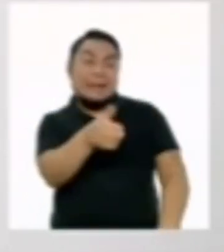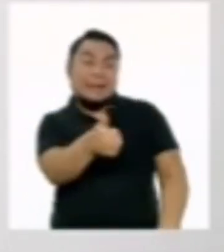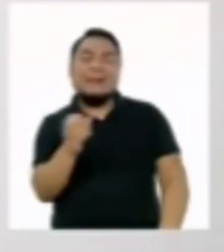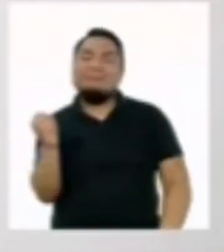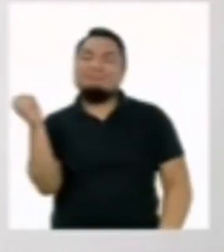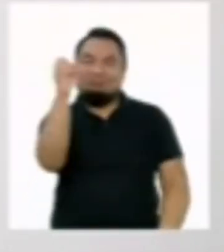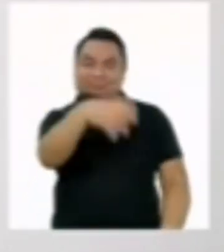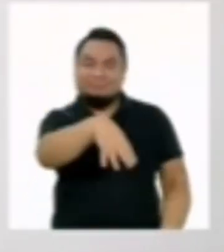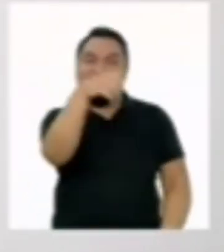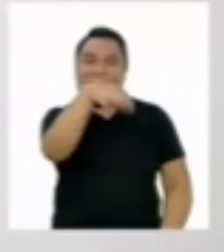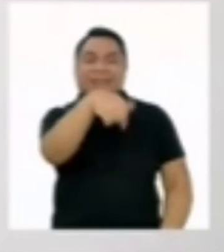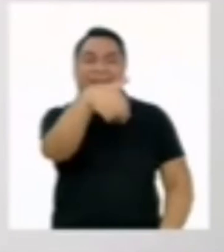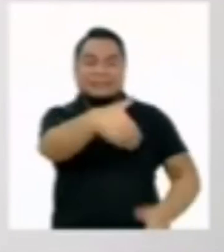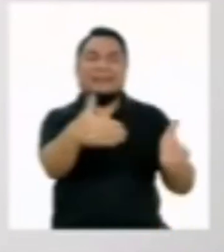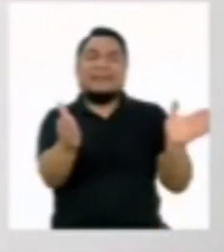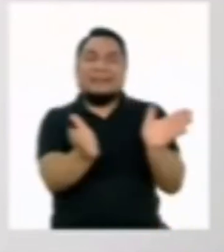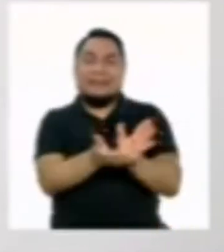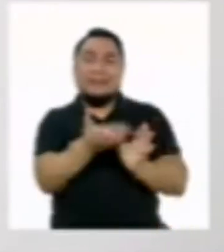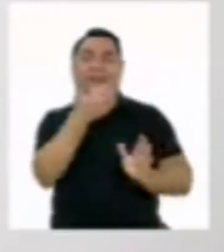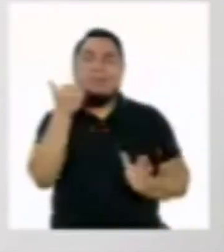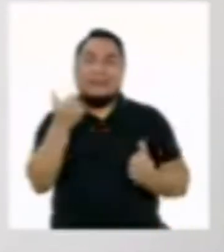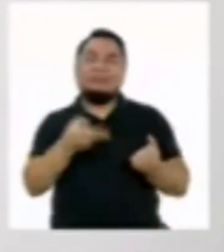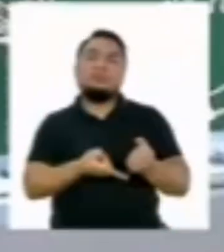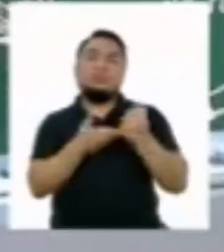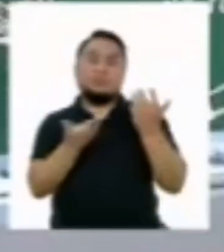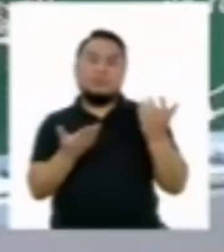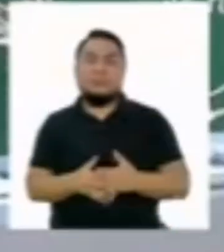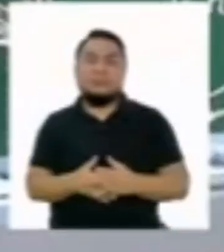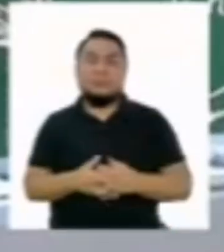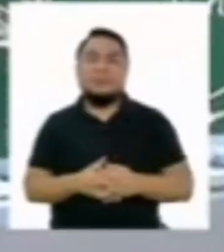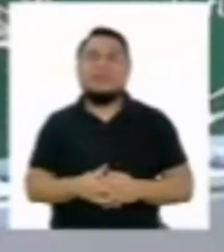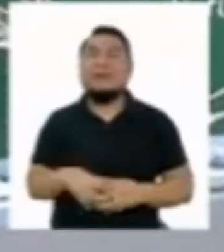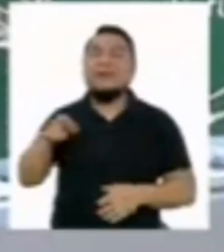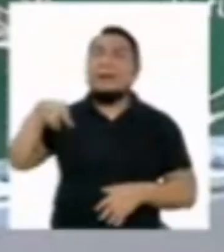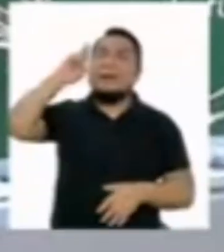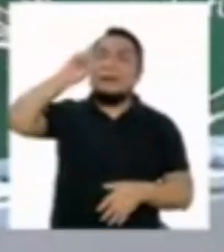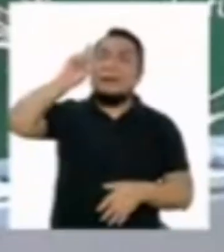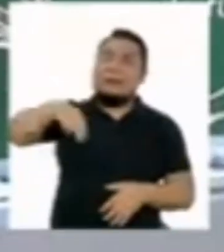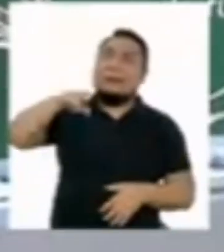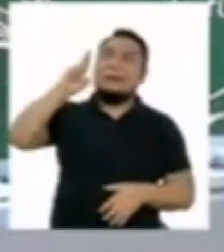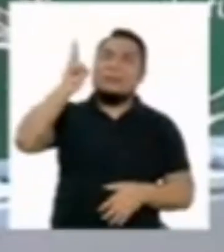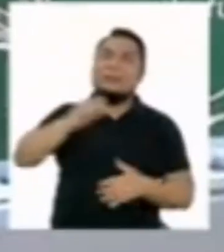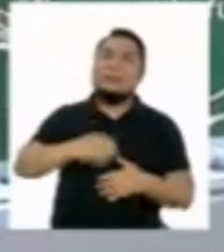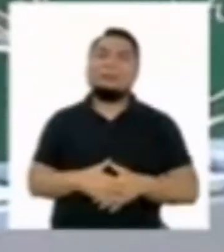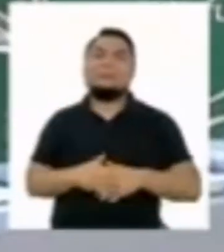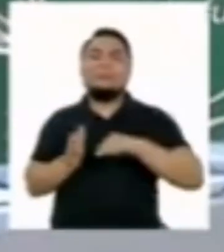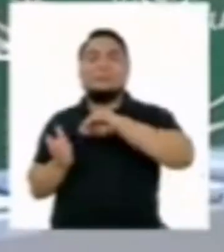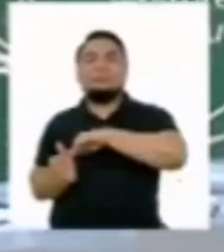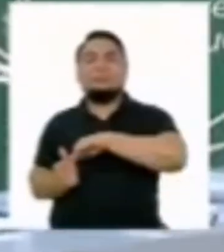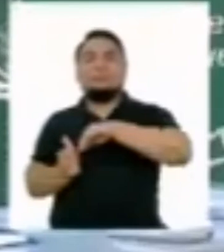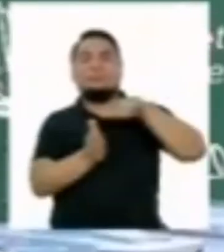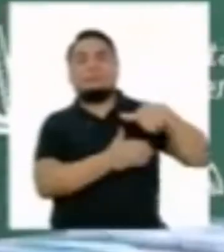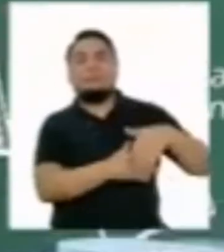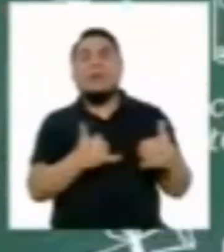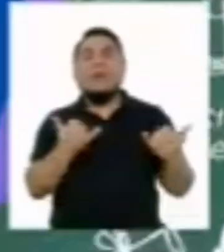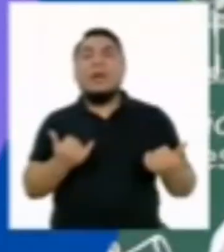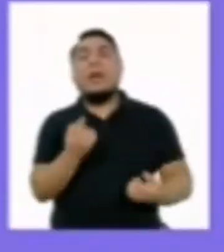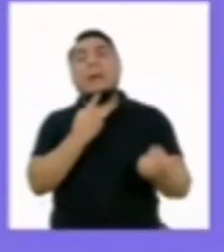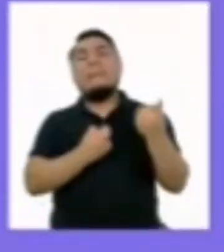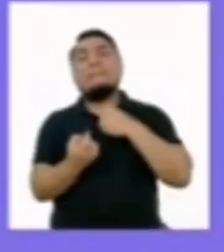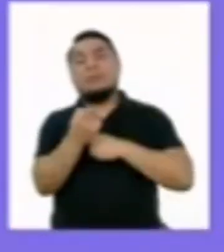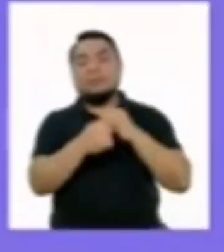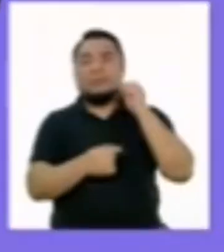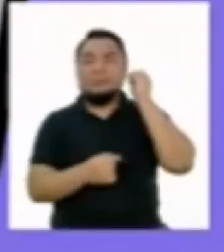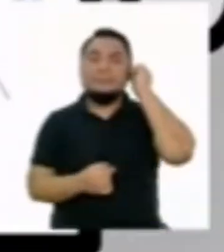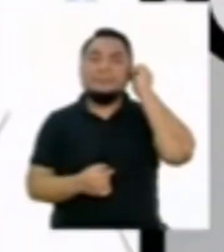basura podrá ser colocada en un lugar seguro. Tiene razón, profesora. Pasamos a las preguntas.